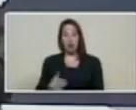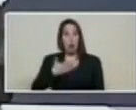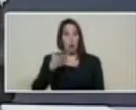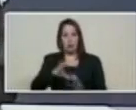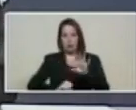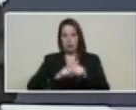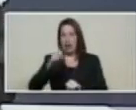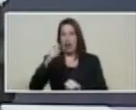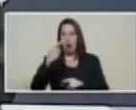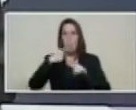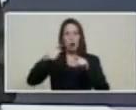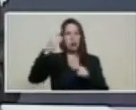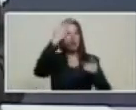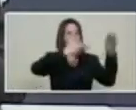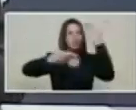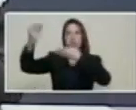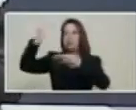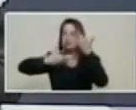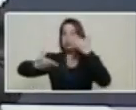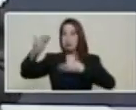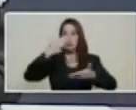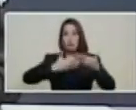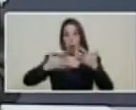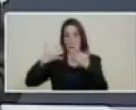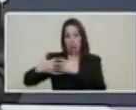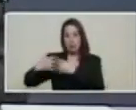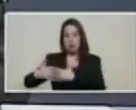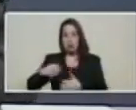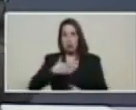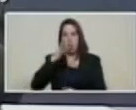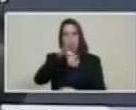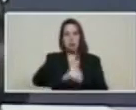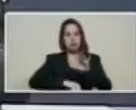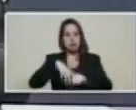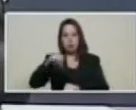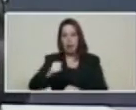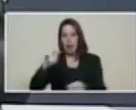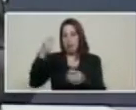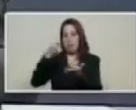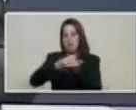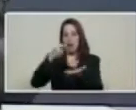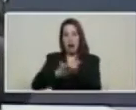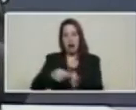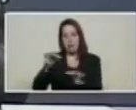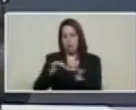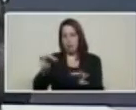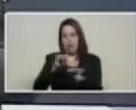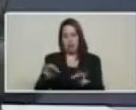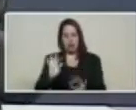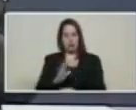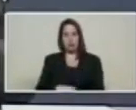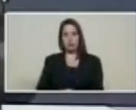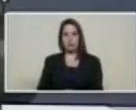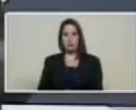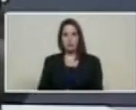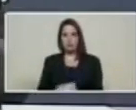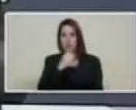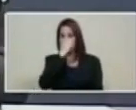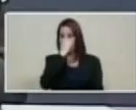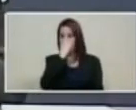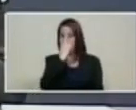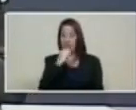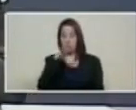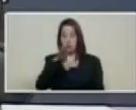partir de hoy, bueno, Venezuela va a incrementar sus inversiones y sus compras